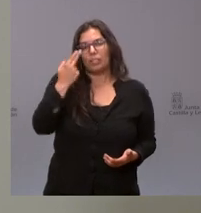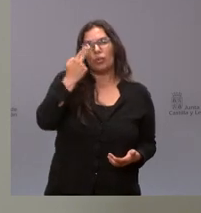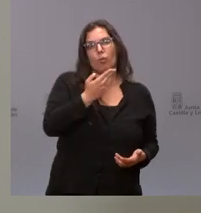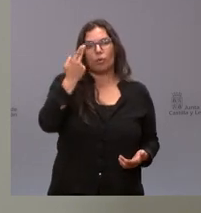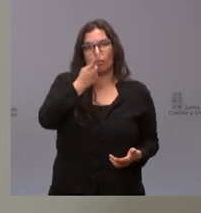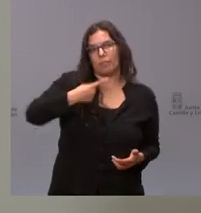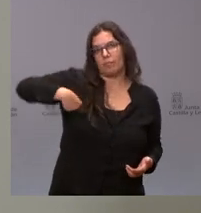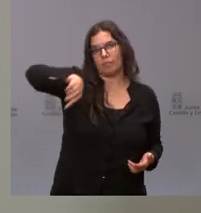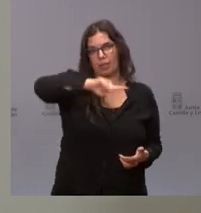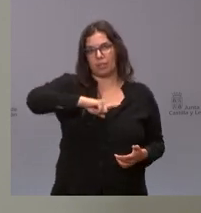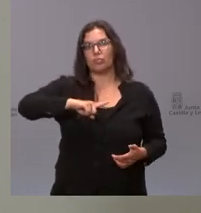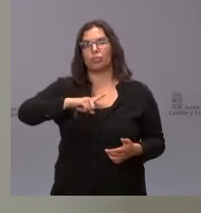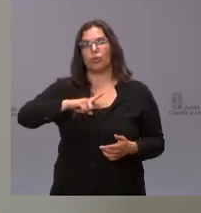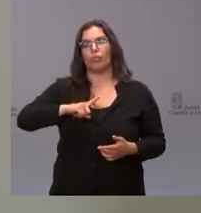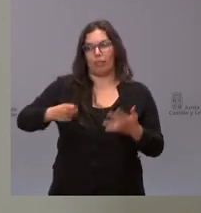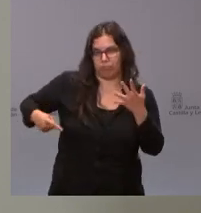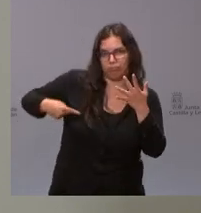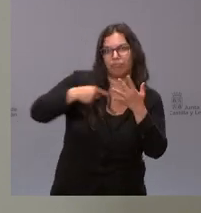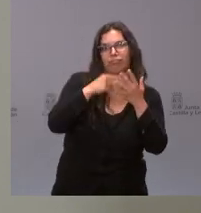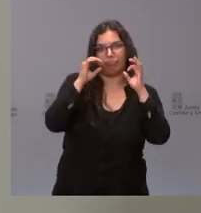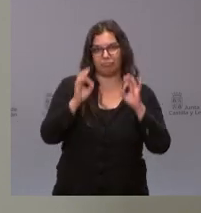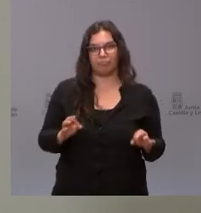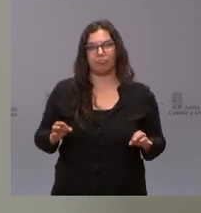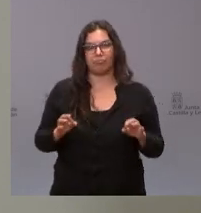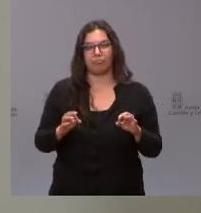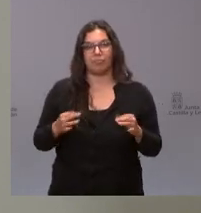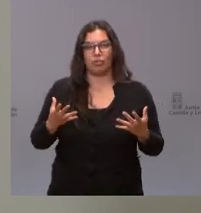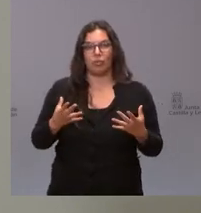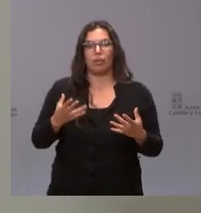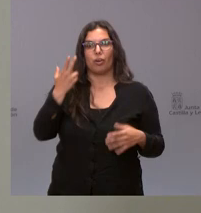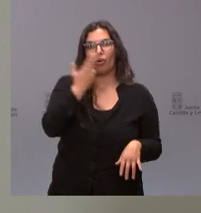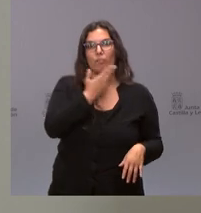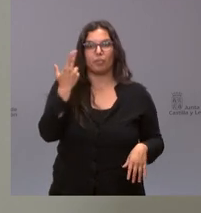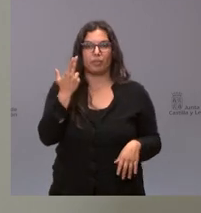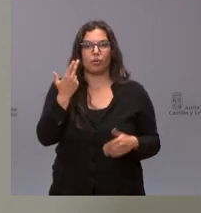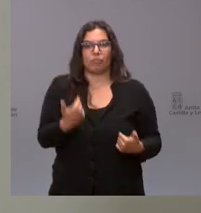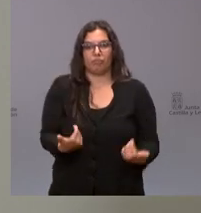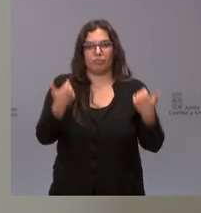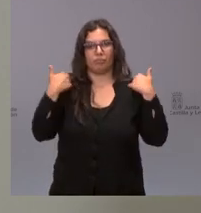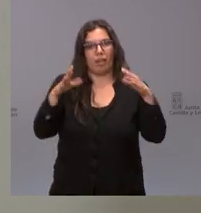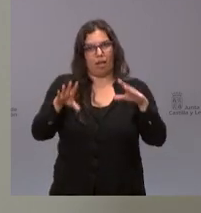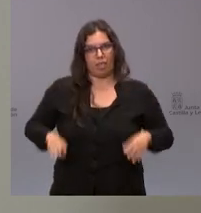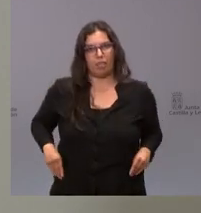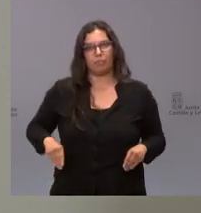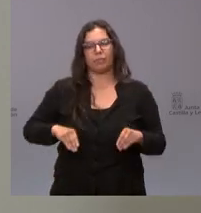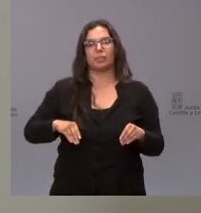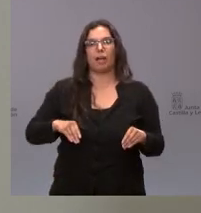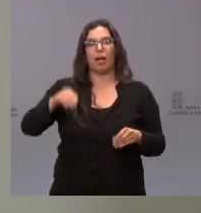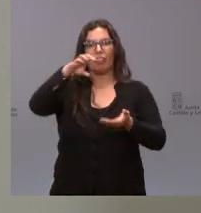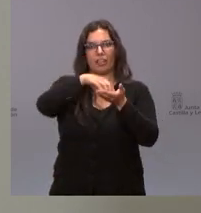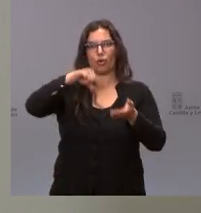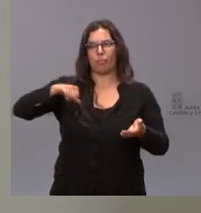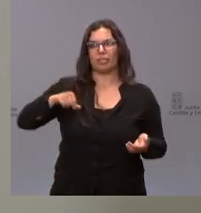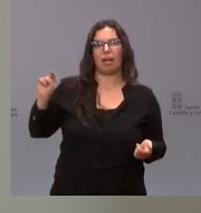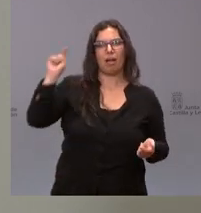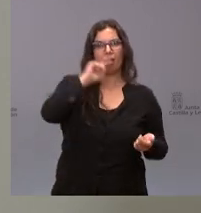conjunto de reducir la lista de espera y por tanto el compromiso que se asume por parte de todos los servicios hospitalarios y